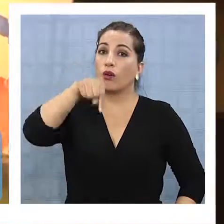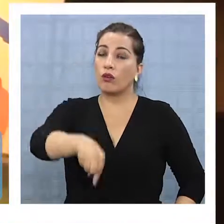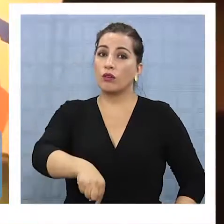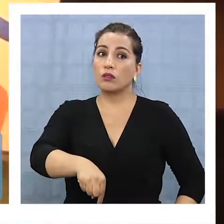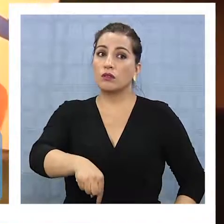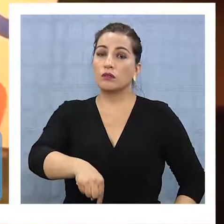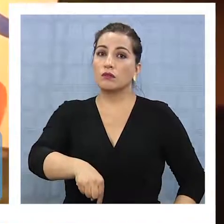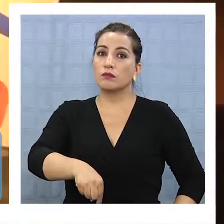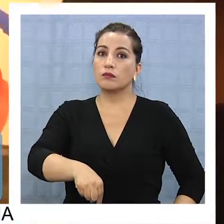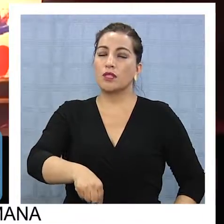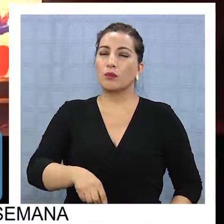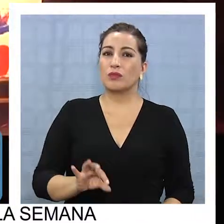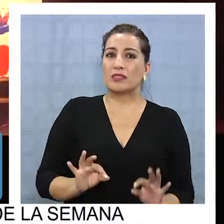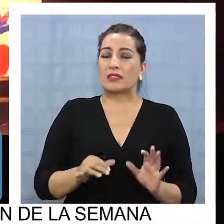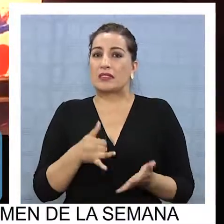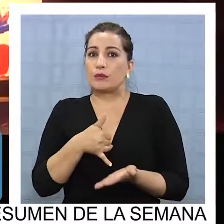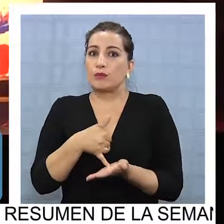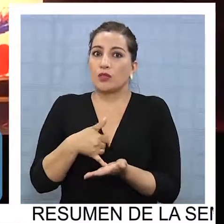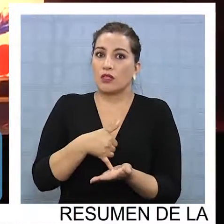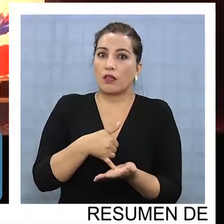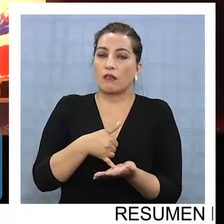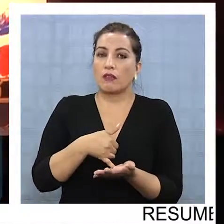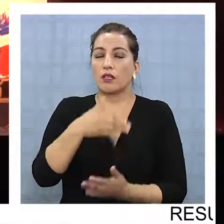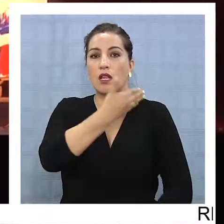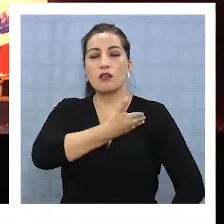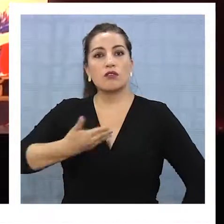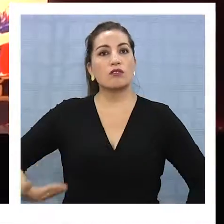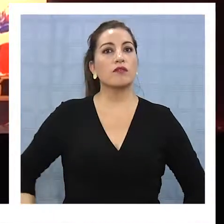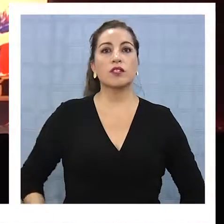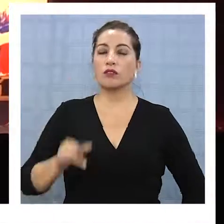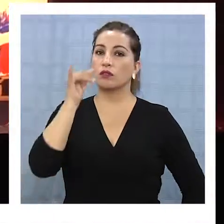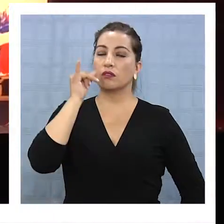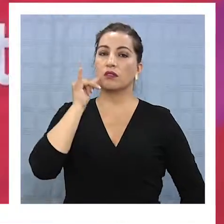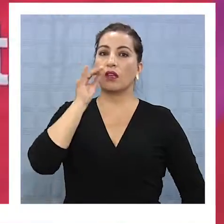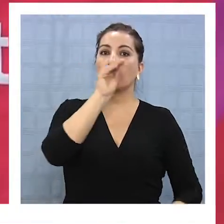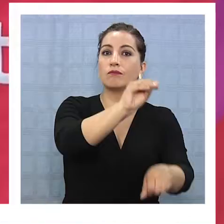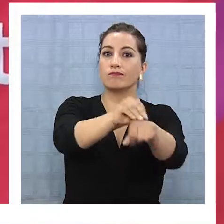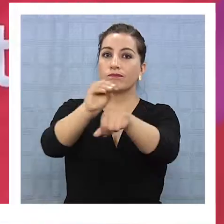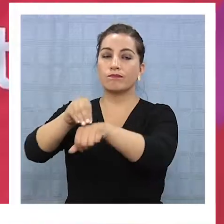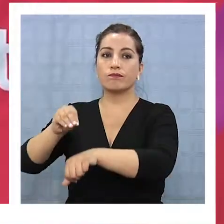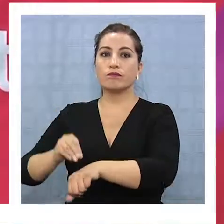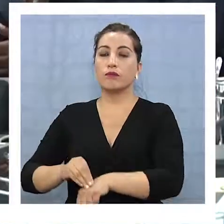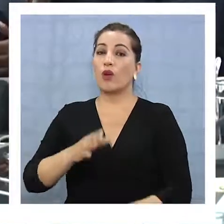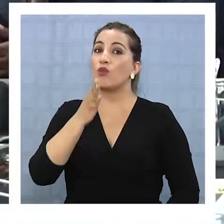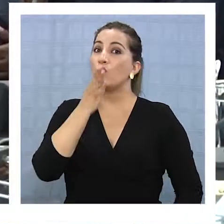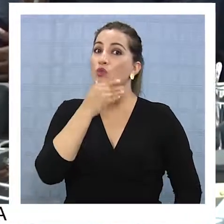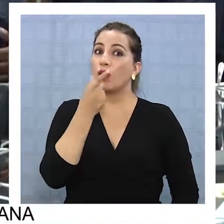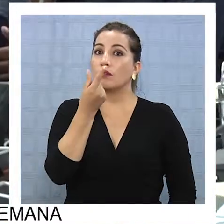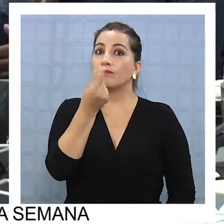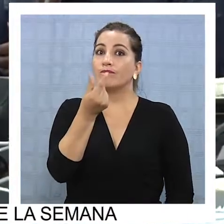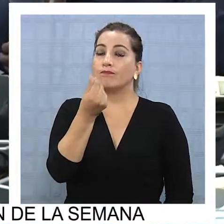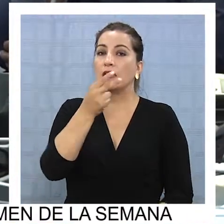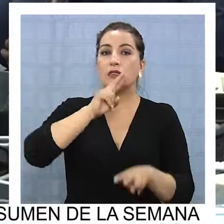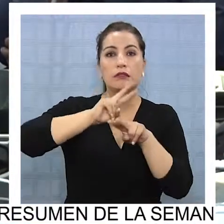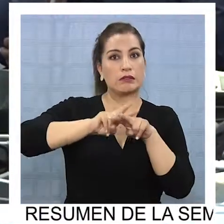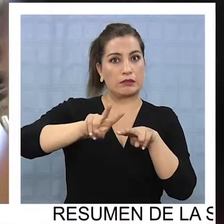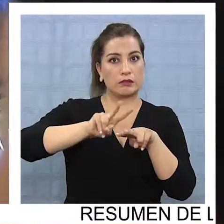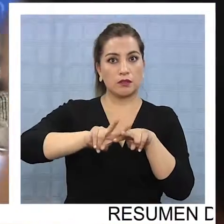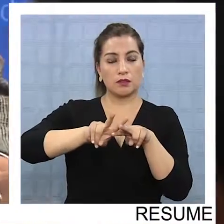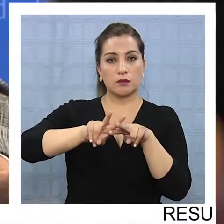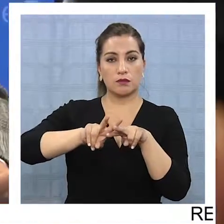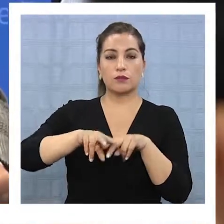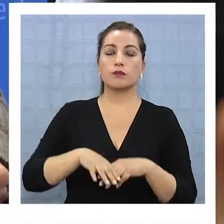penden de un hilo. El gobierno regional les informó a sus organizadores que no habría dinero para su realización.